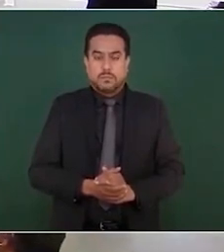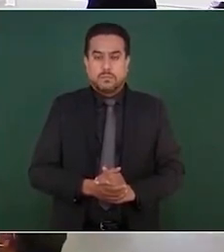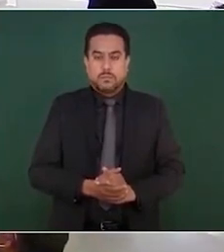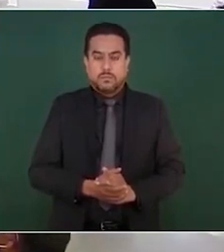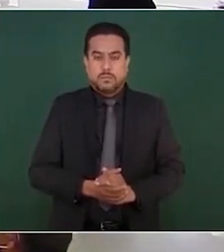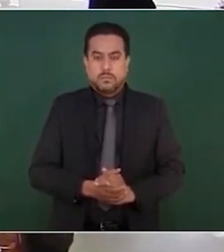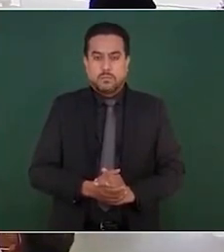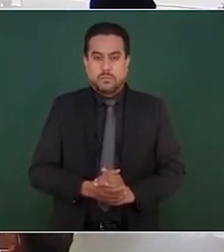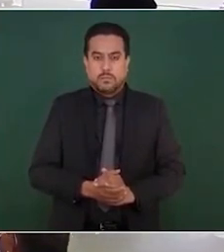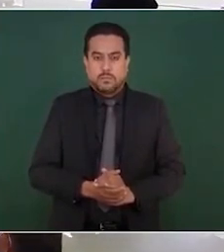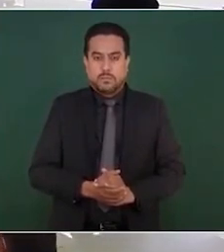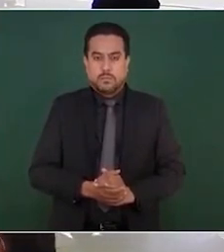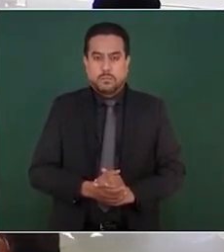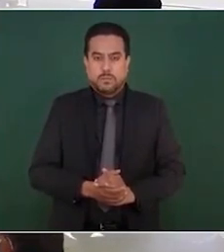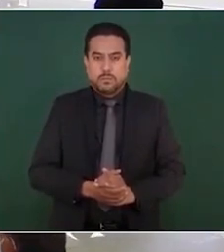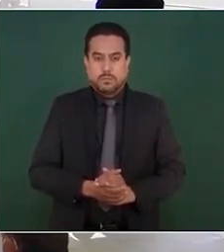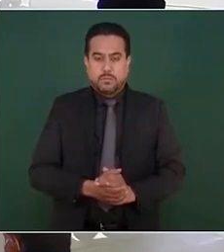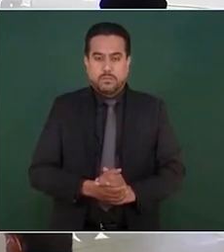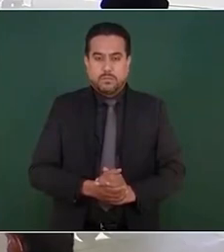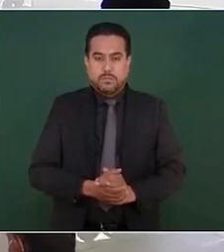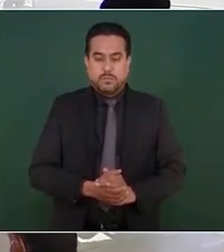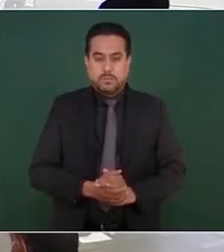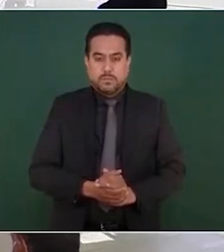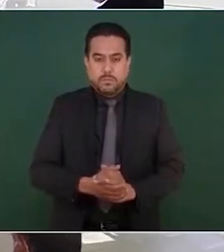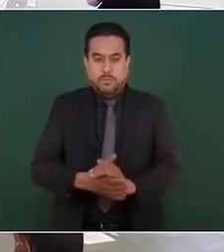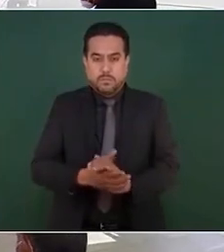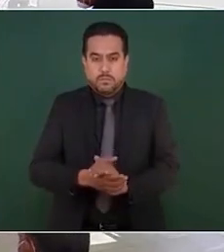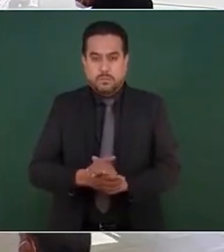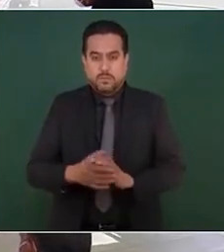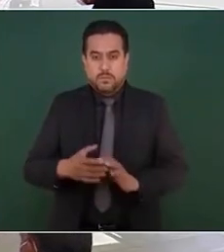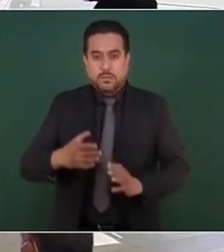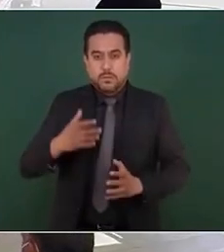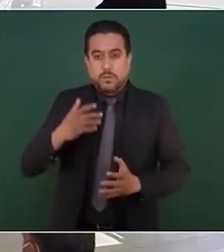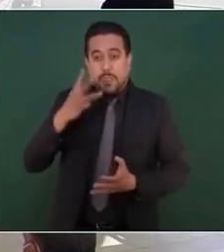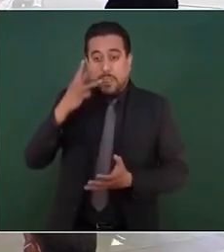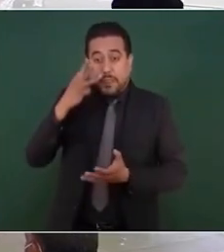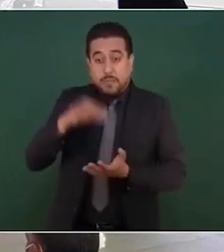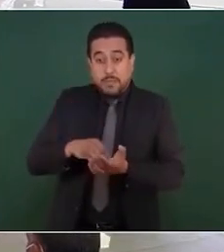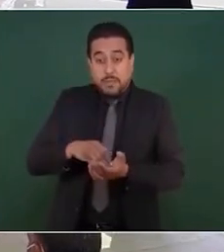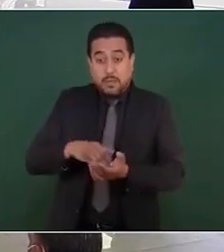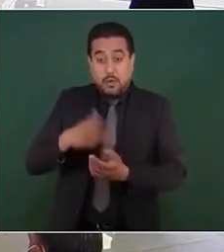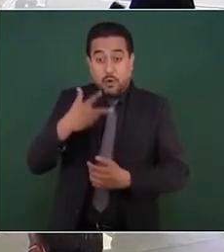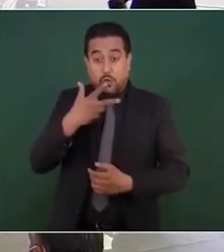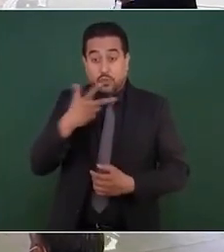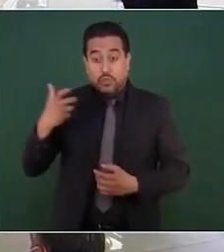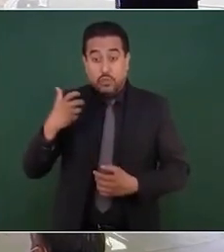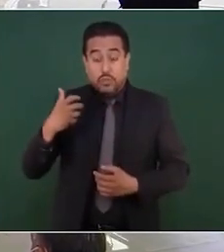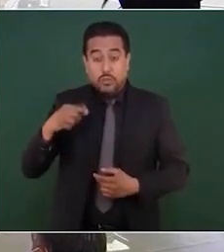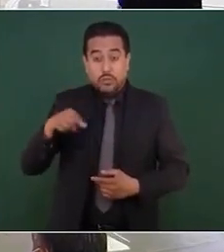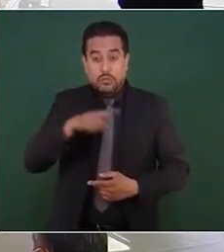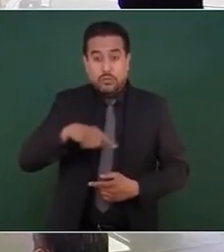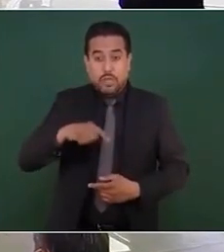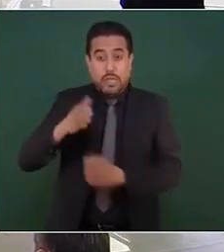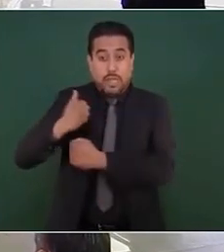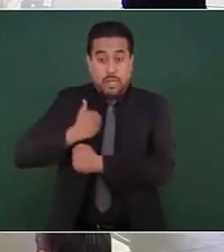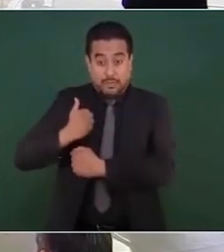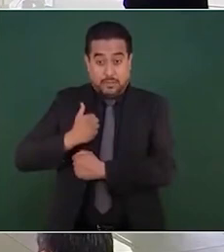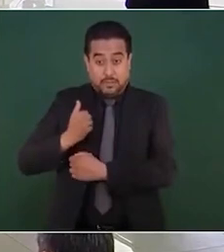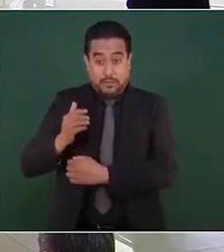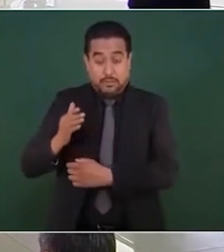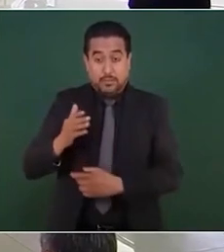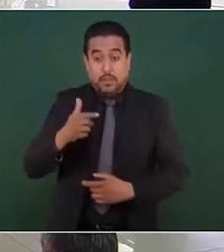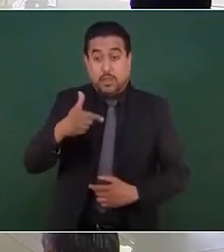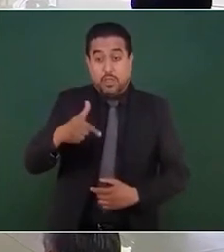y del Ejército tres mil ochocientos doce mil